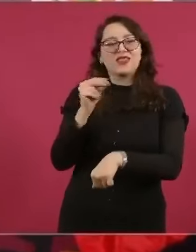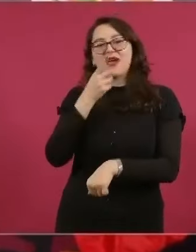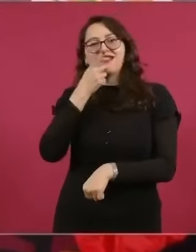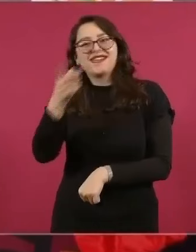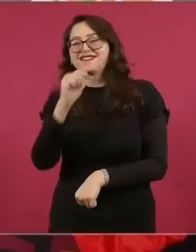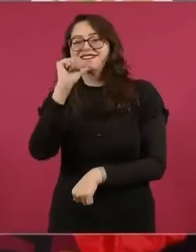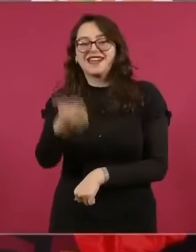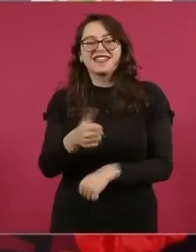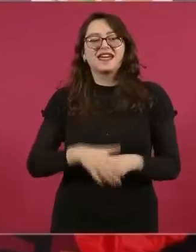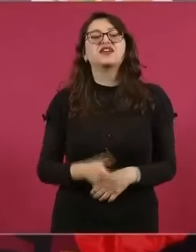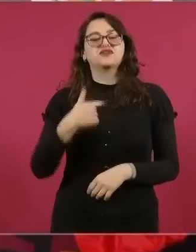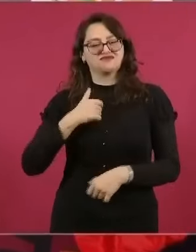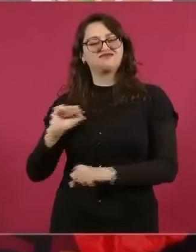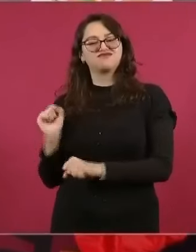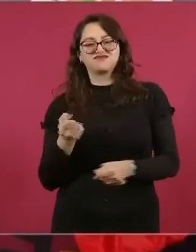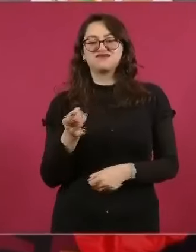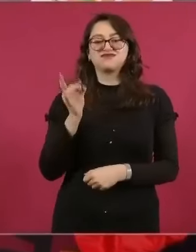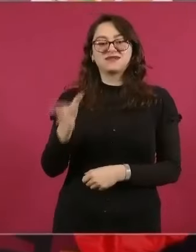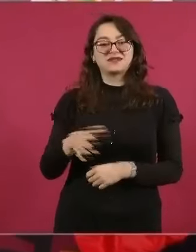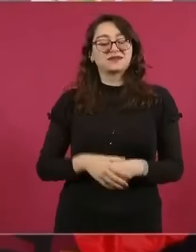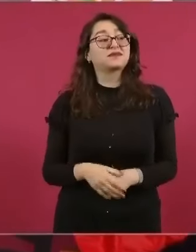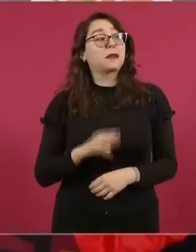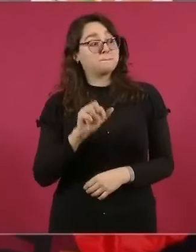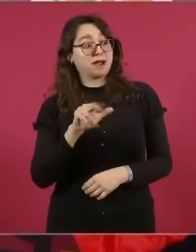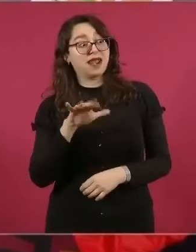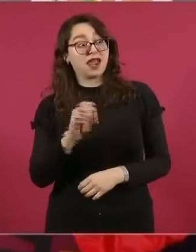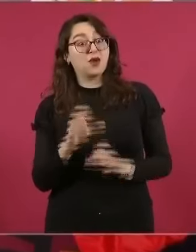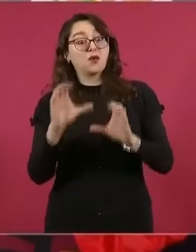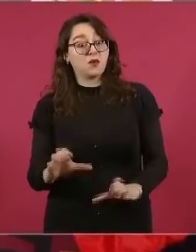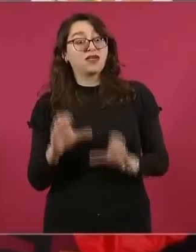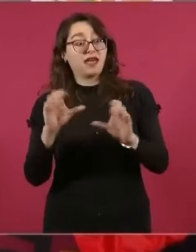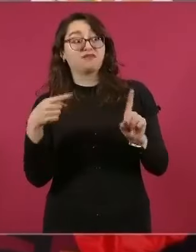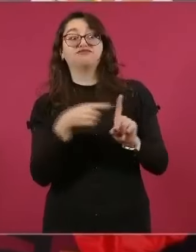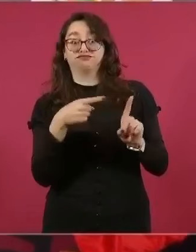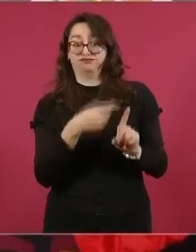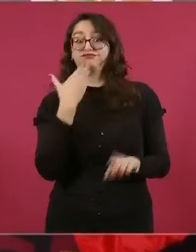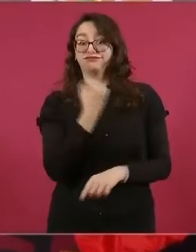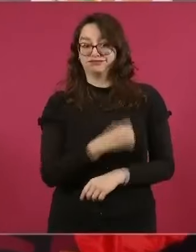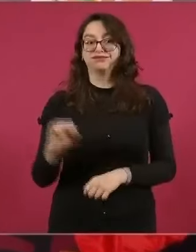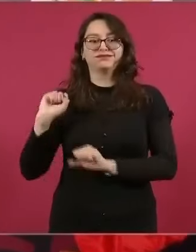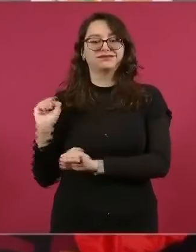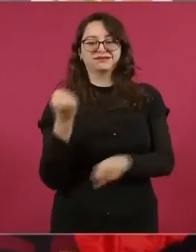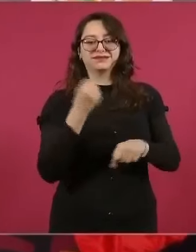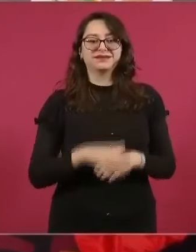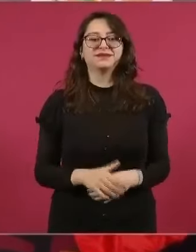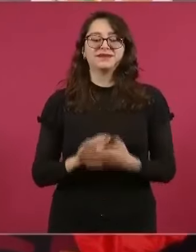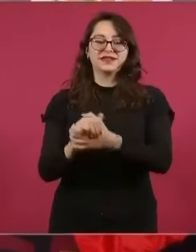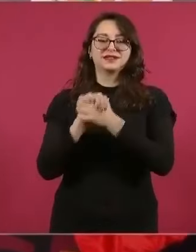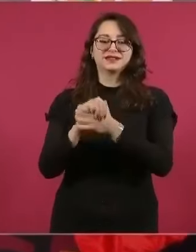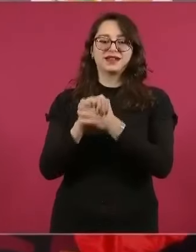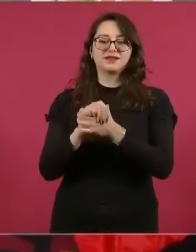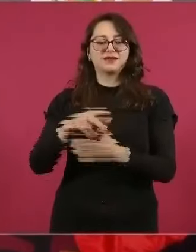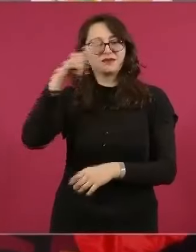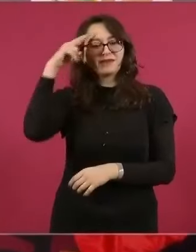Porque lo voy a macanear. Mariano, cuidado, que el hombre está preparando y tiene los poderes. Un saludo a todos. Un saludo especial a